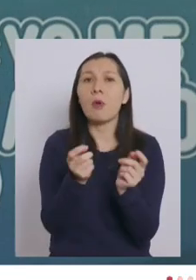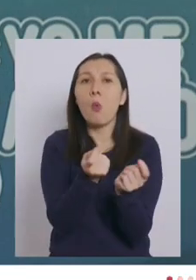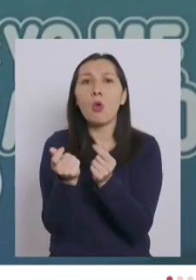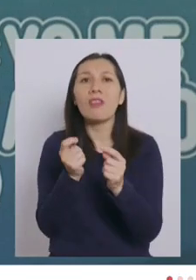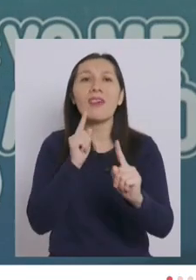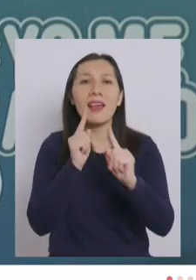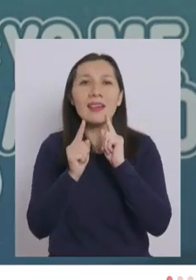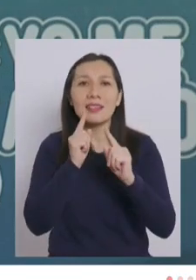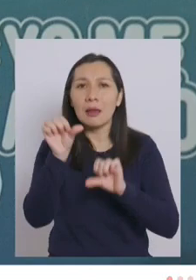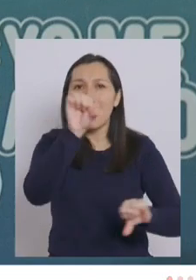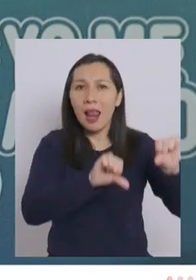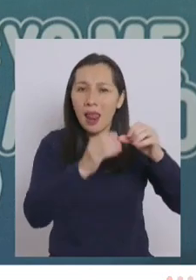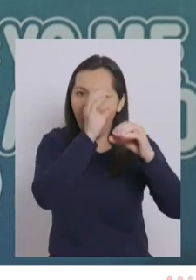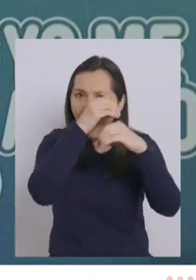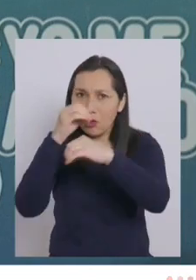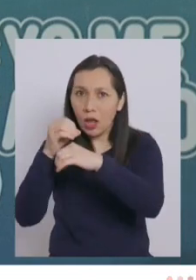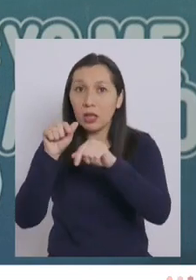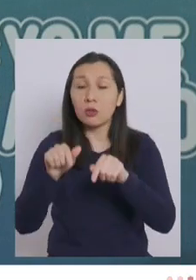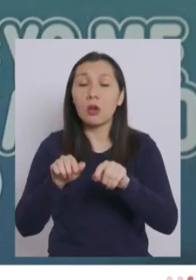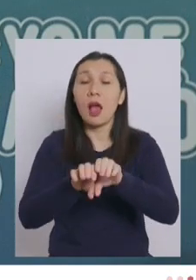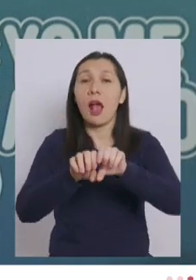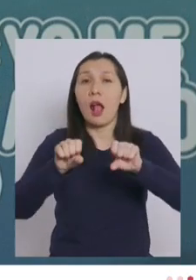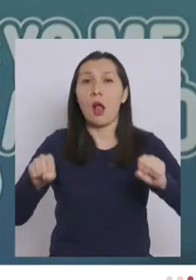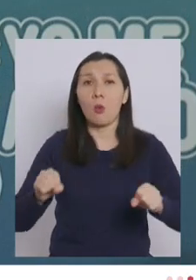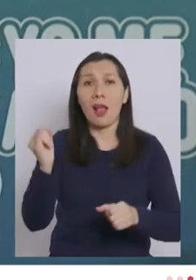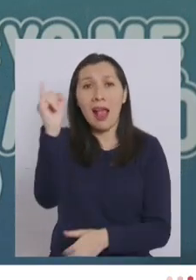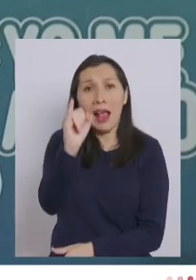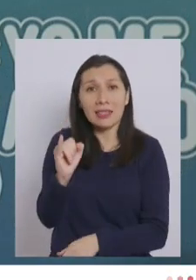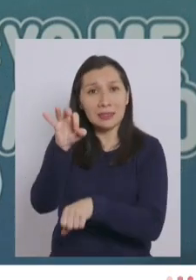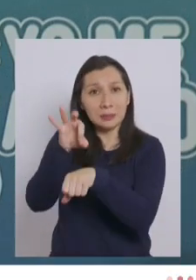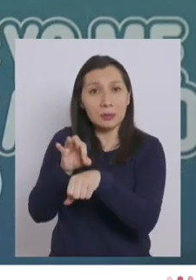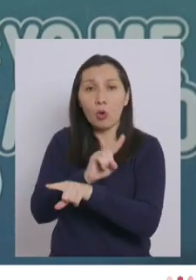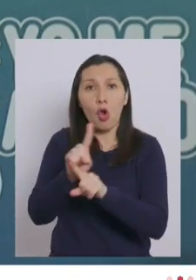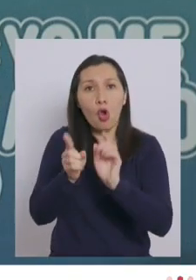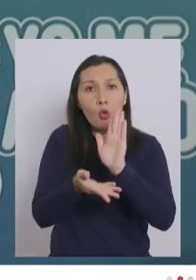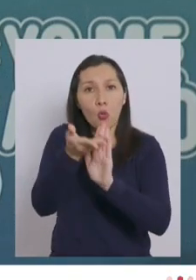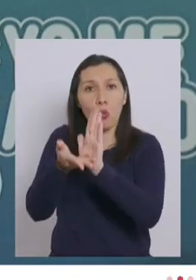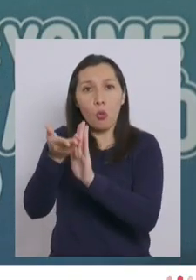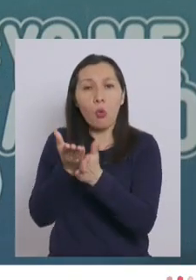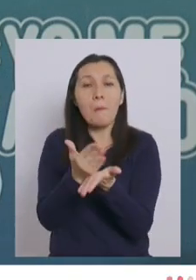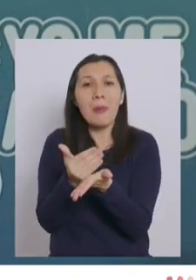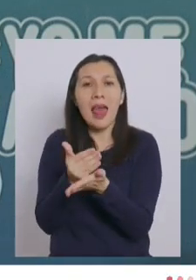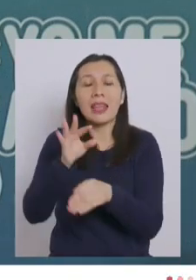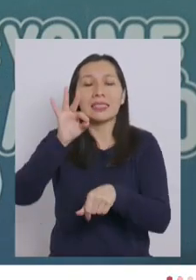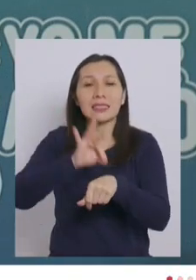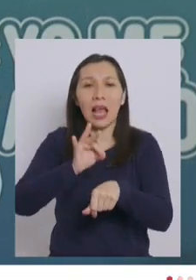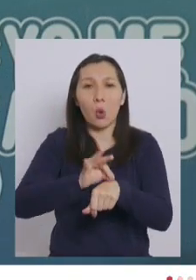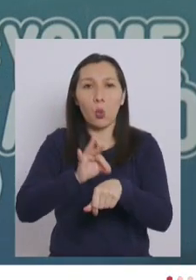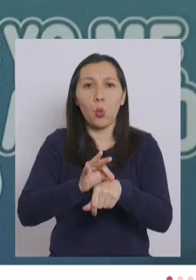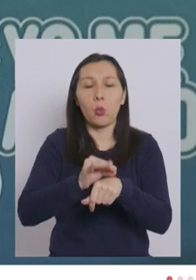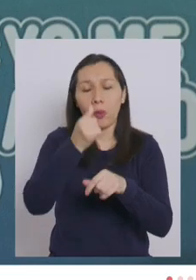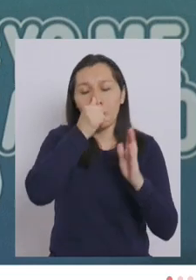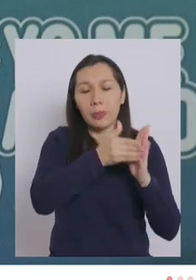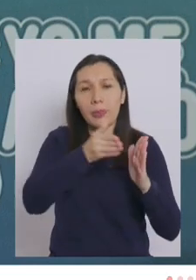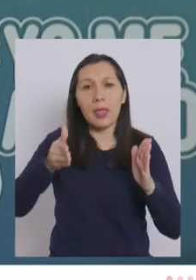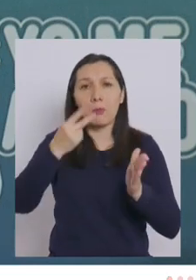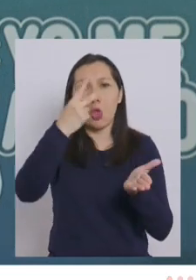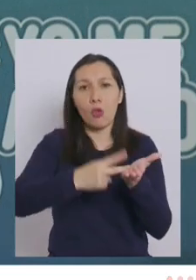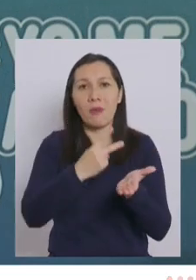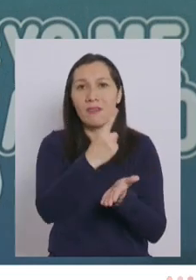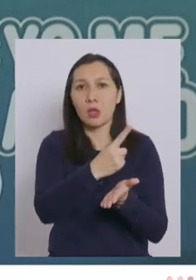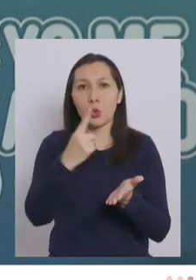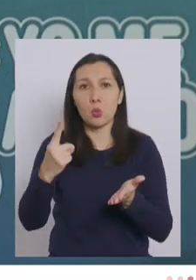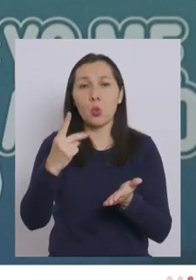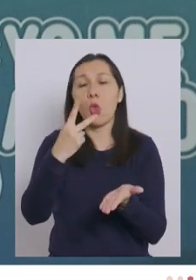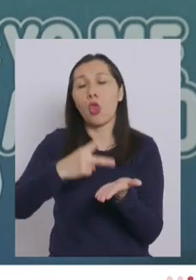de los exámenes de laboratorio y el acuerdo con las ISAPRES para que no se aumenten los planes de salud en el periodo 2021